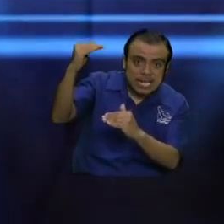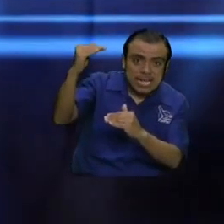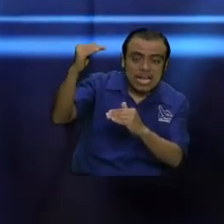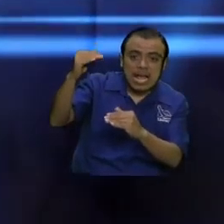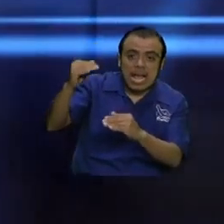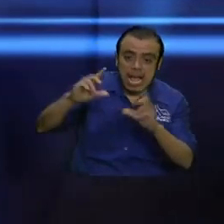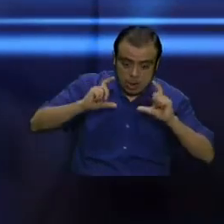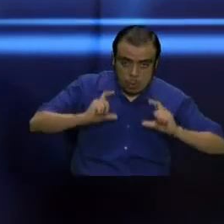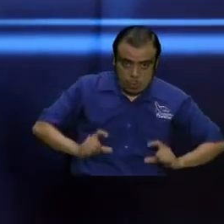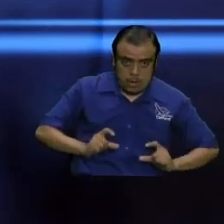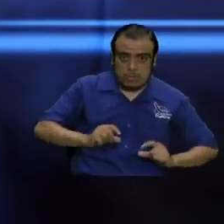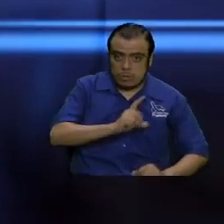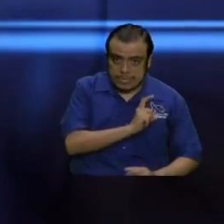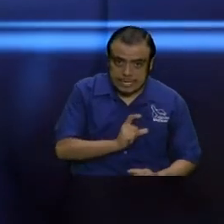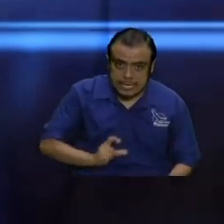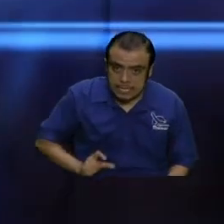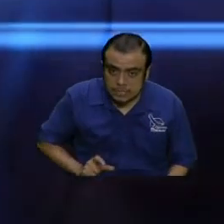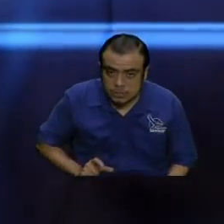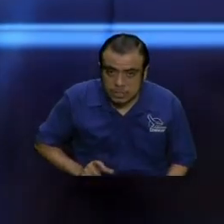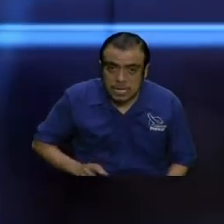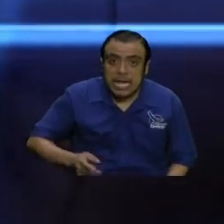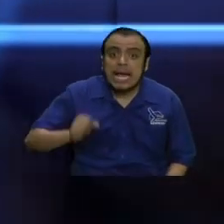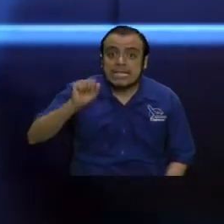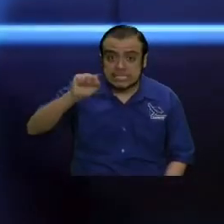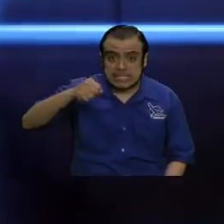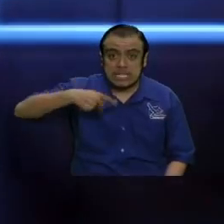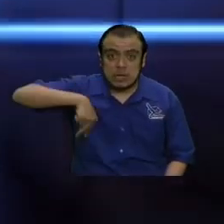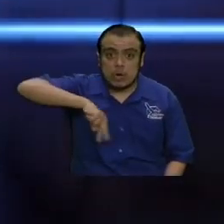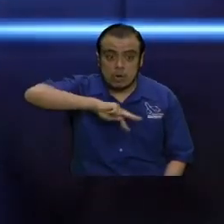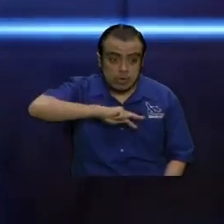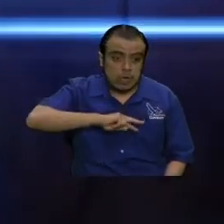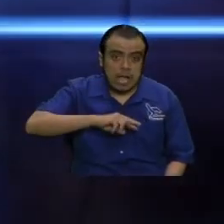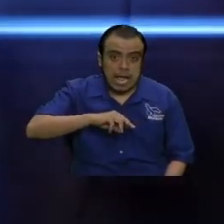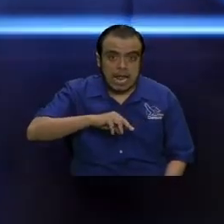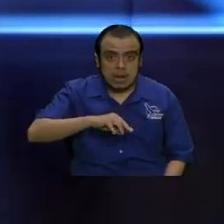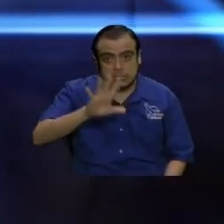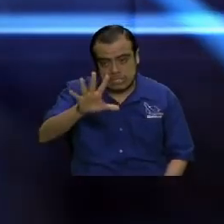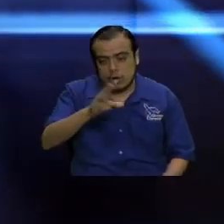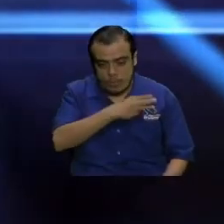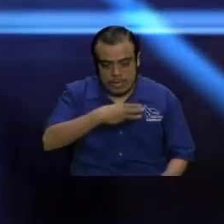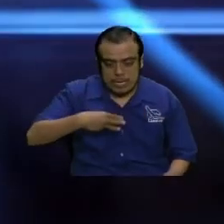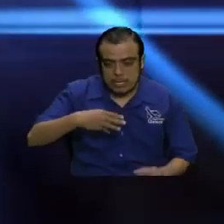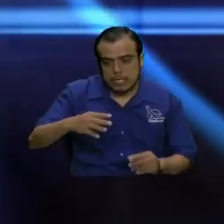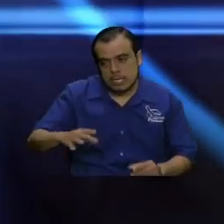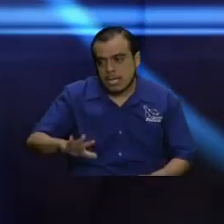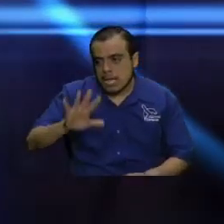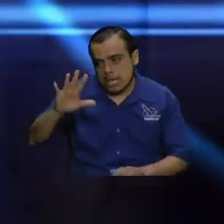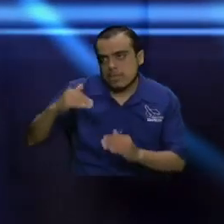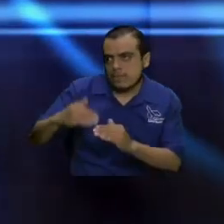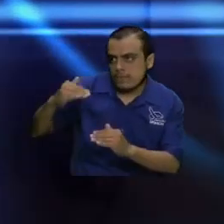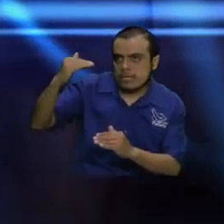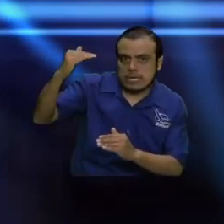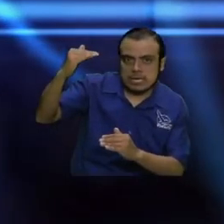O que si nosotros ponemos a los cinco ministerios a edificar el cuerpo de Cristo, los estamos